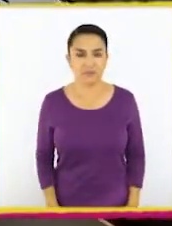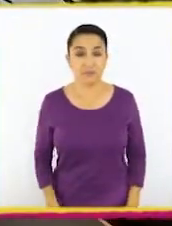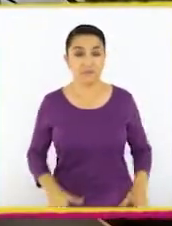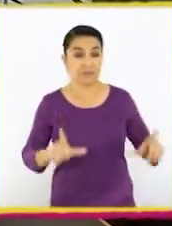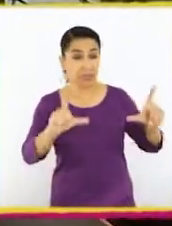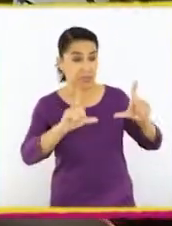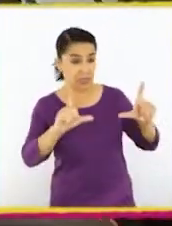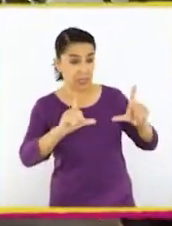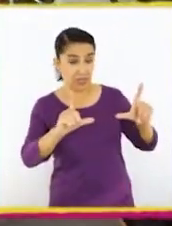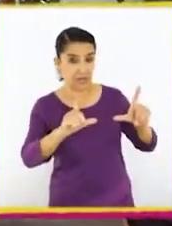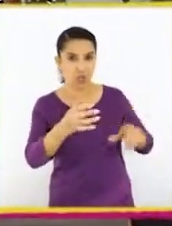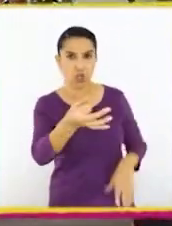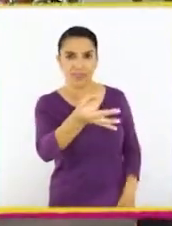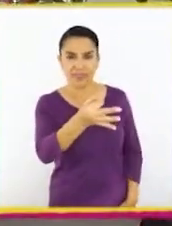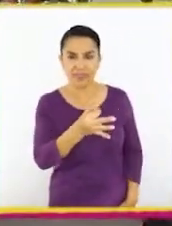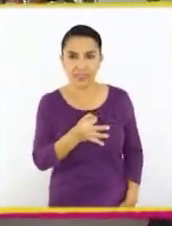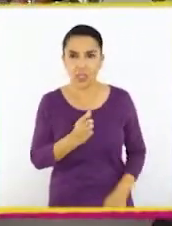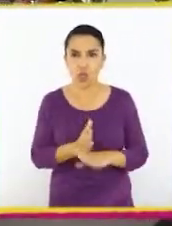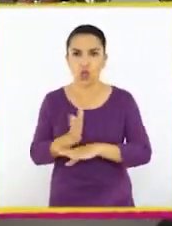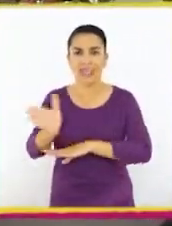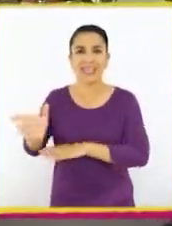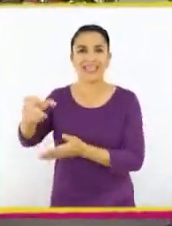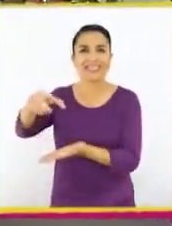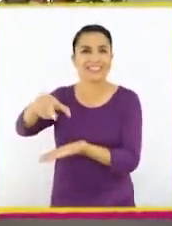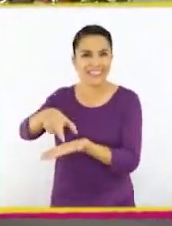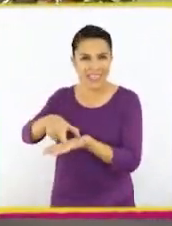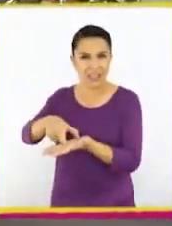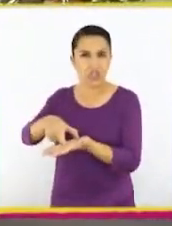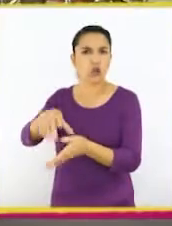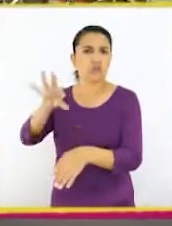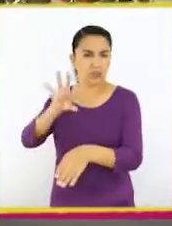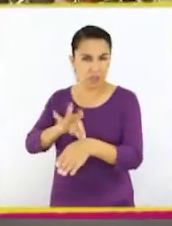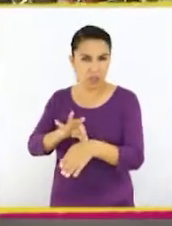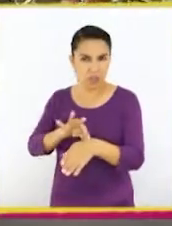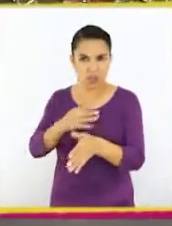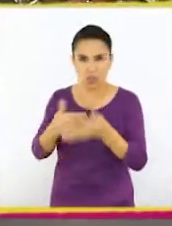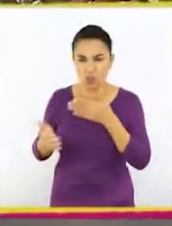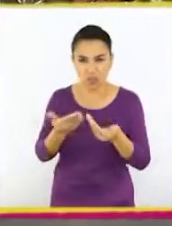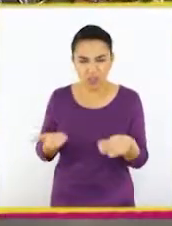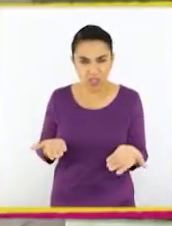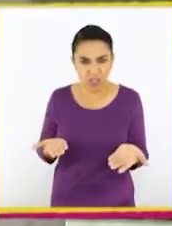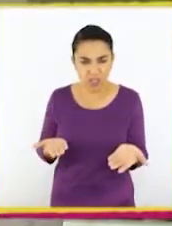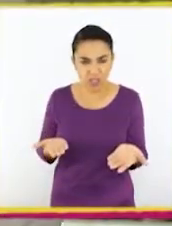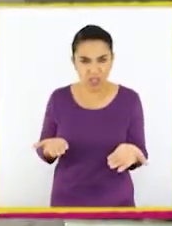En la televisión dijeron que tenía que ir a un centro asistencial. ¿Ustedes saben dónde es eso?